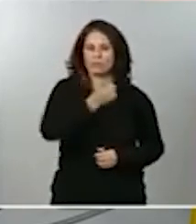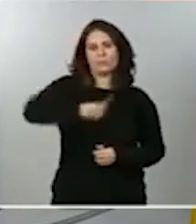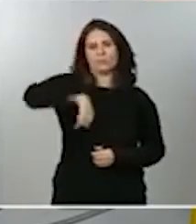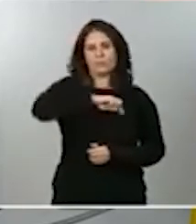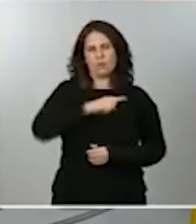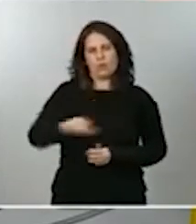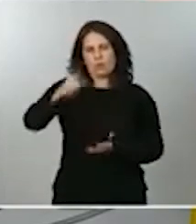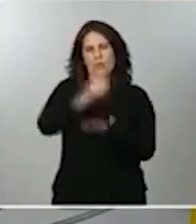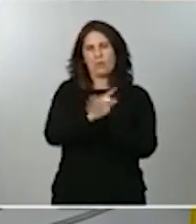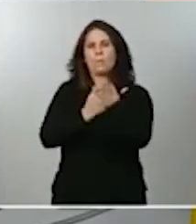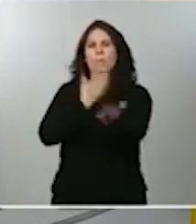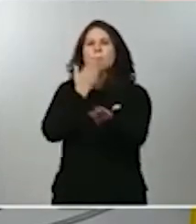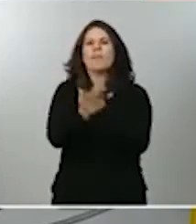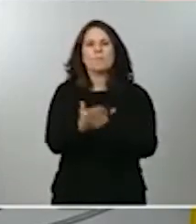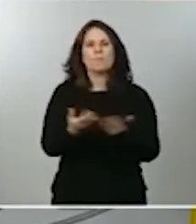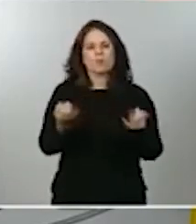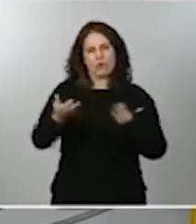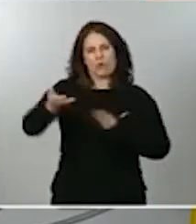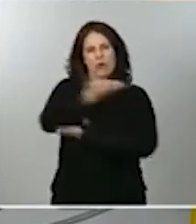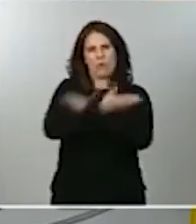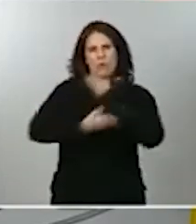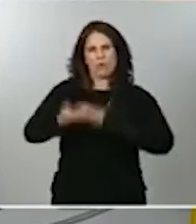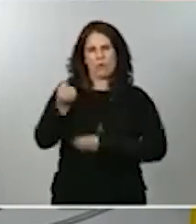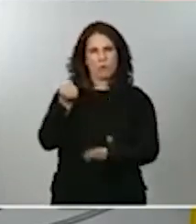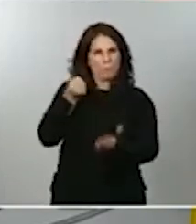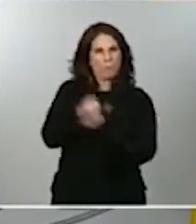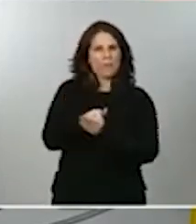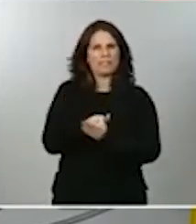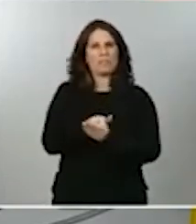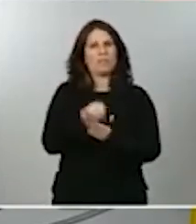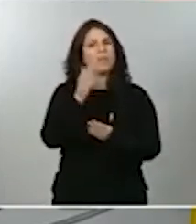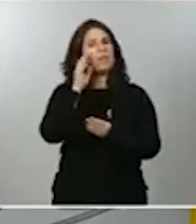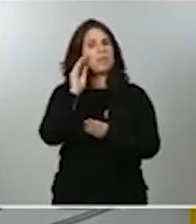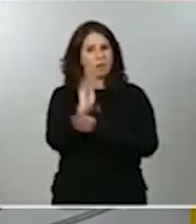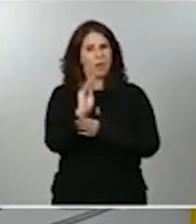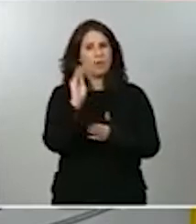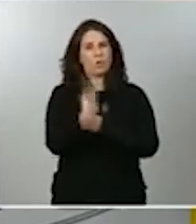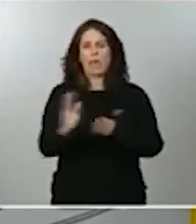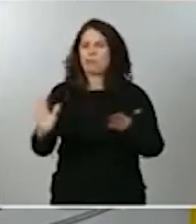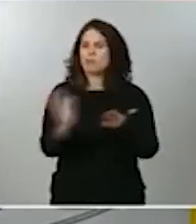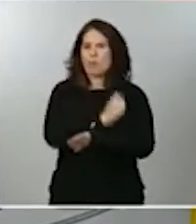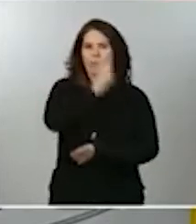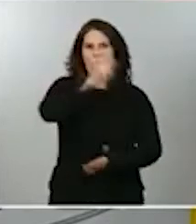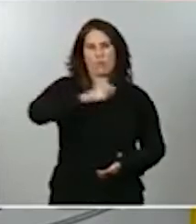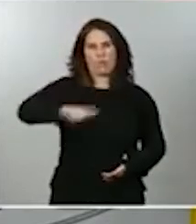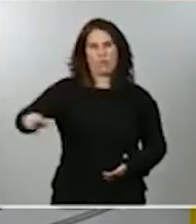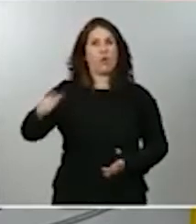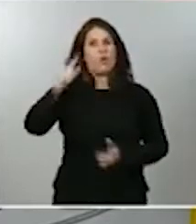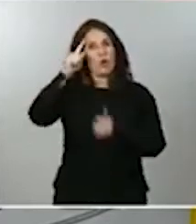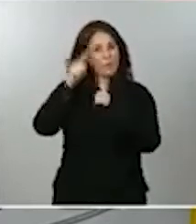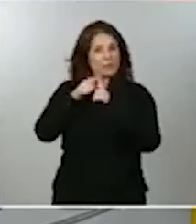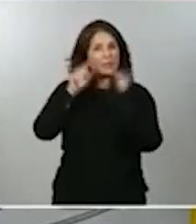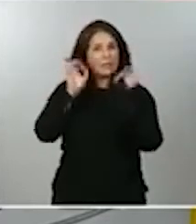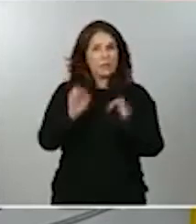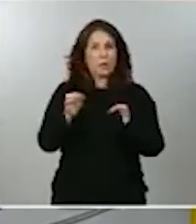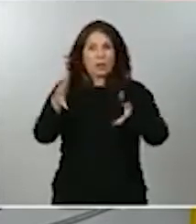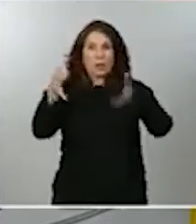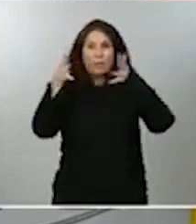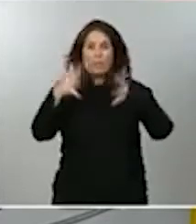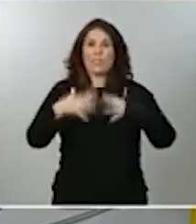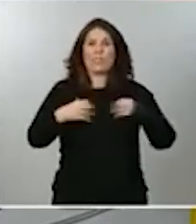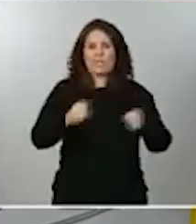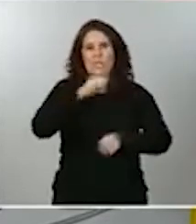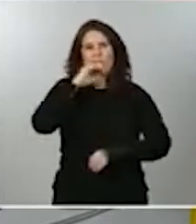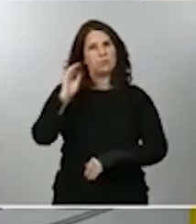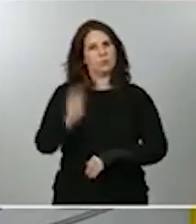la máxima colaboración, la precaución a toda la población para que cumplan las recomendaciones sanitarias. Desde